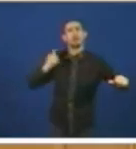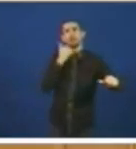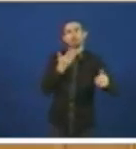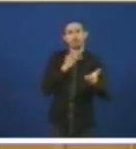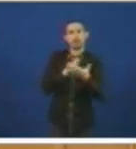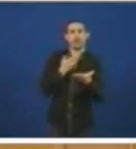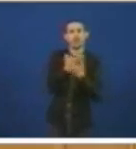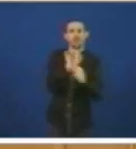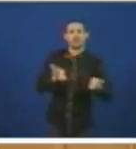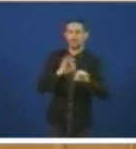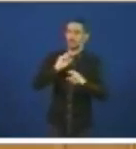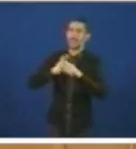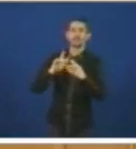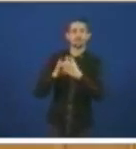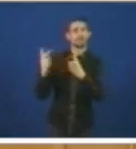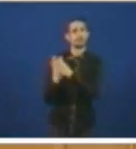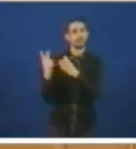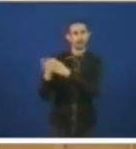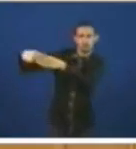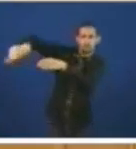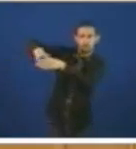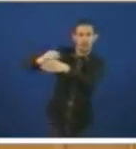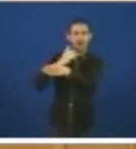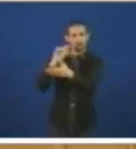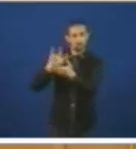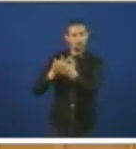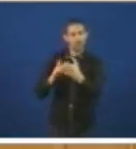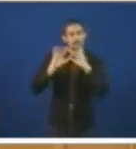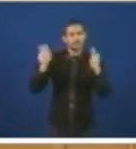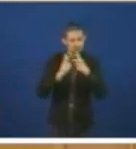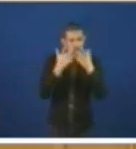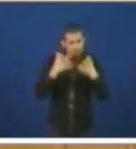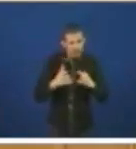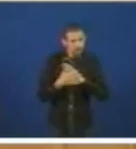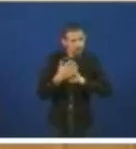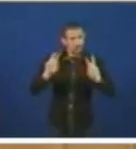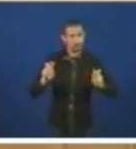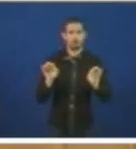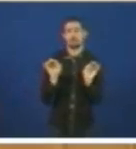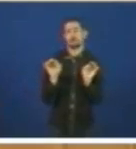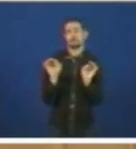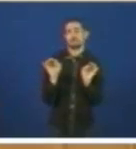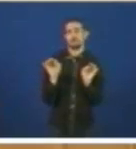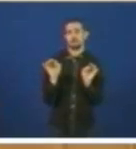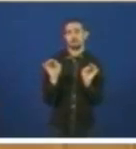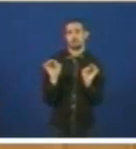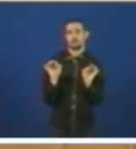solicitada a goberno anterior por o goberno anterior da Xunta de Galicia recordan unha sola reunión non a subo non a busquen